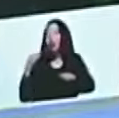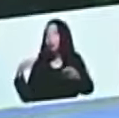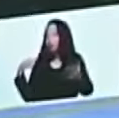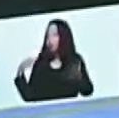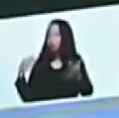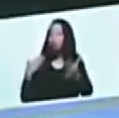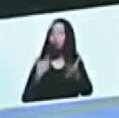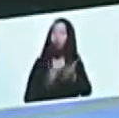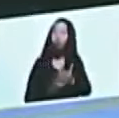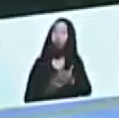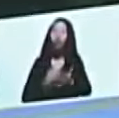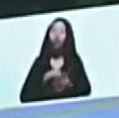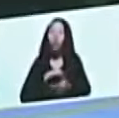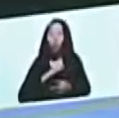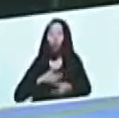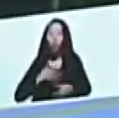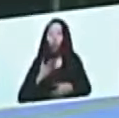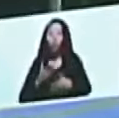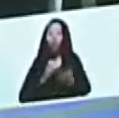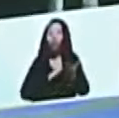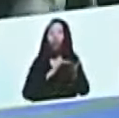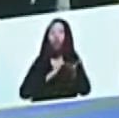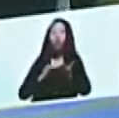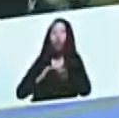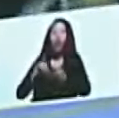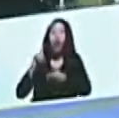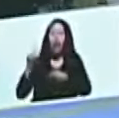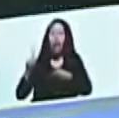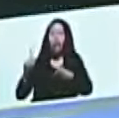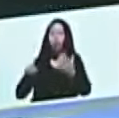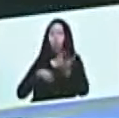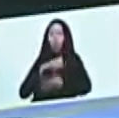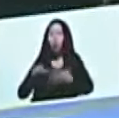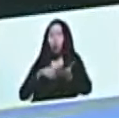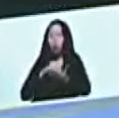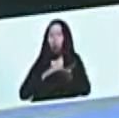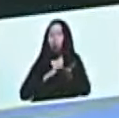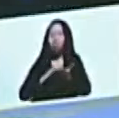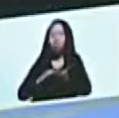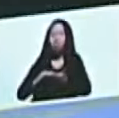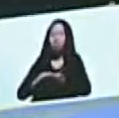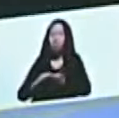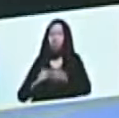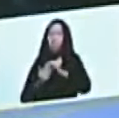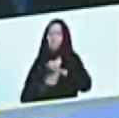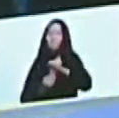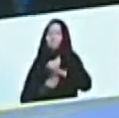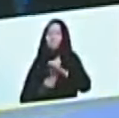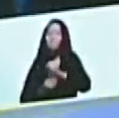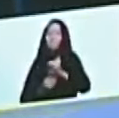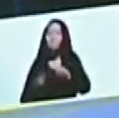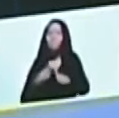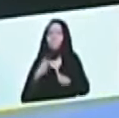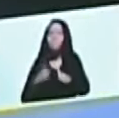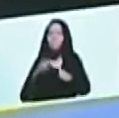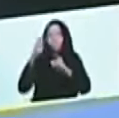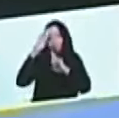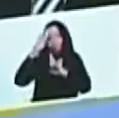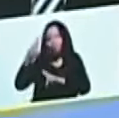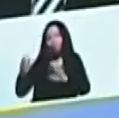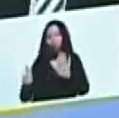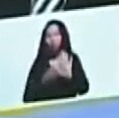que hemos transitado diversas conflictividades y problemas, y bajo los principios del respeto a la constitución,